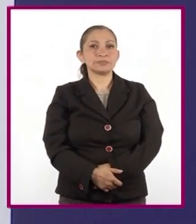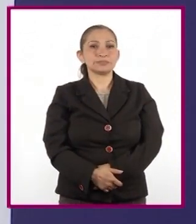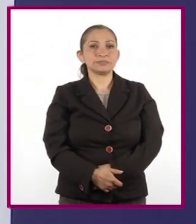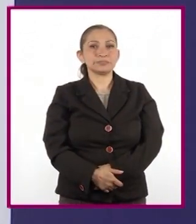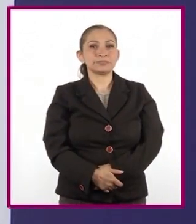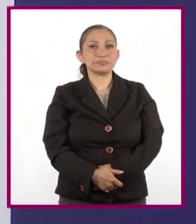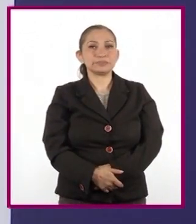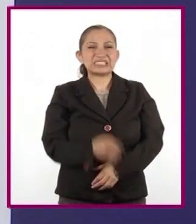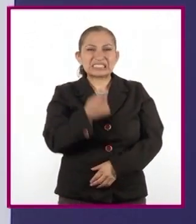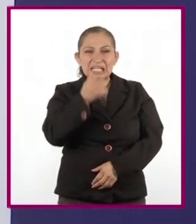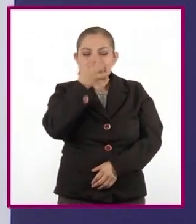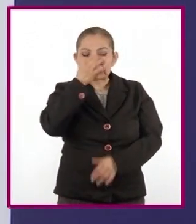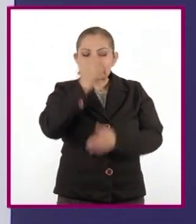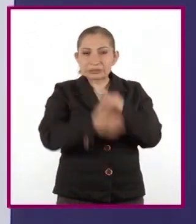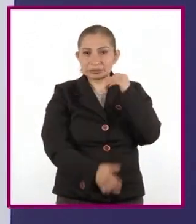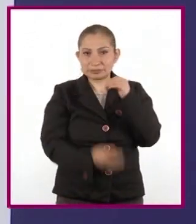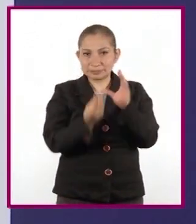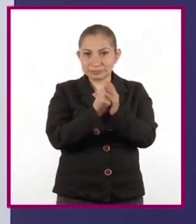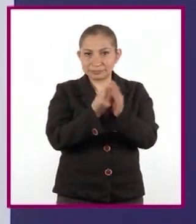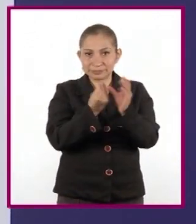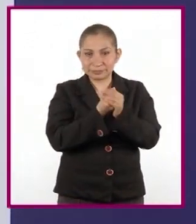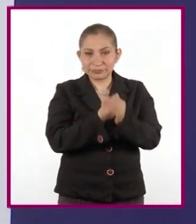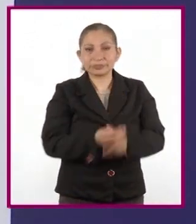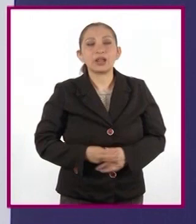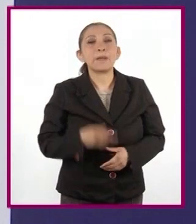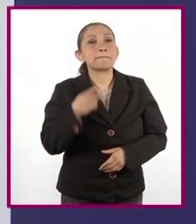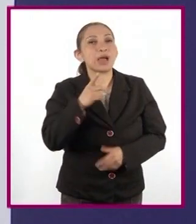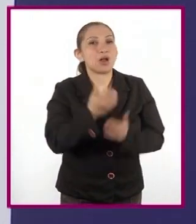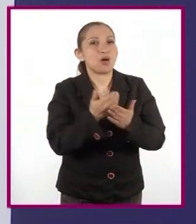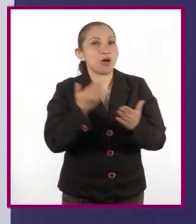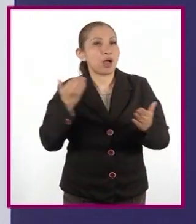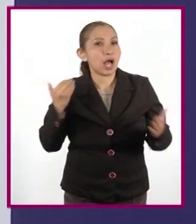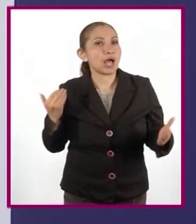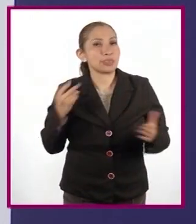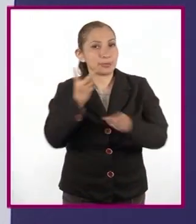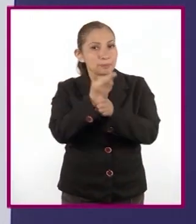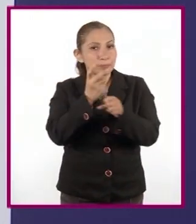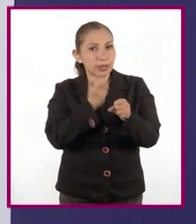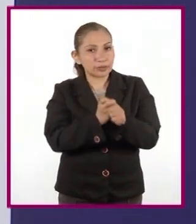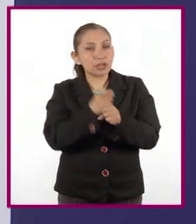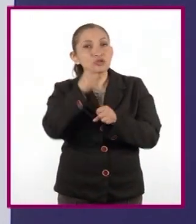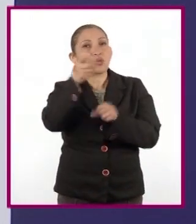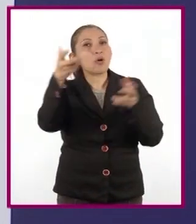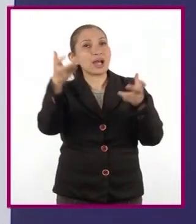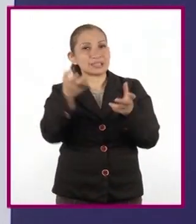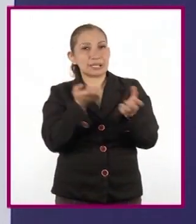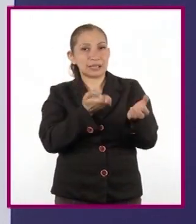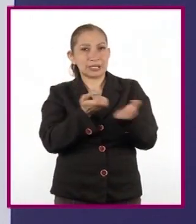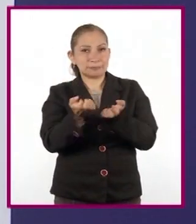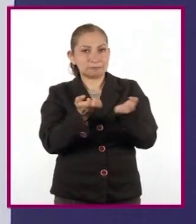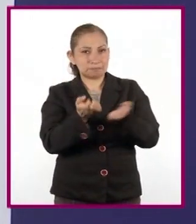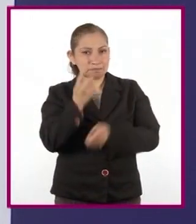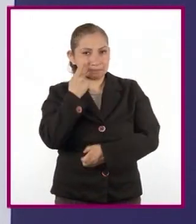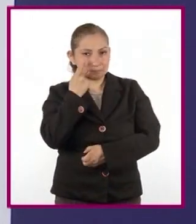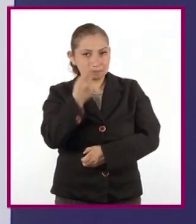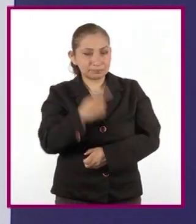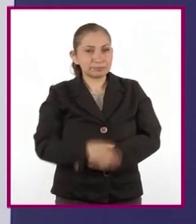Estamos casi al final de nuestra sesión, pero antes les invito a que realicen el siguiente reto.